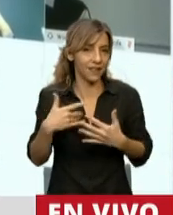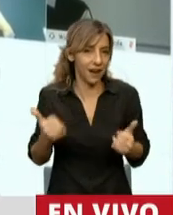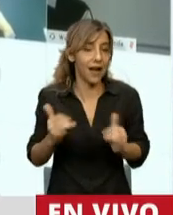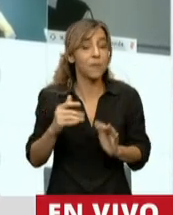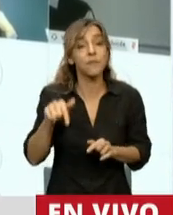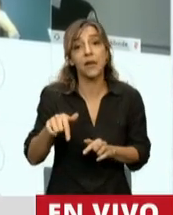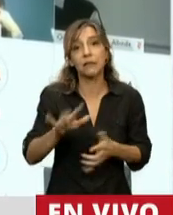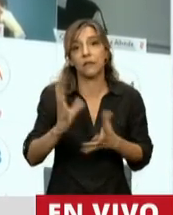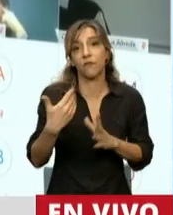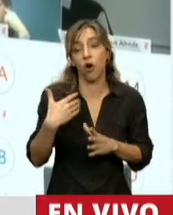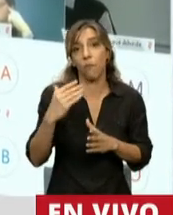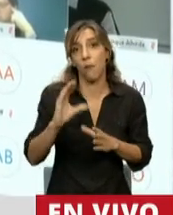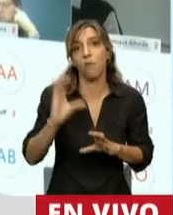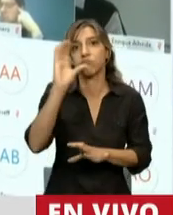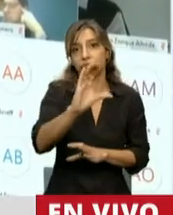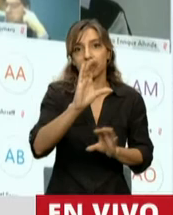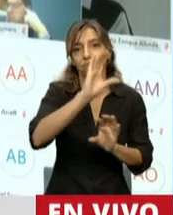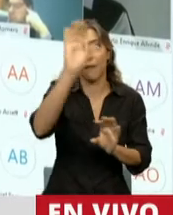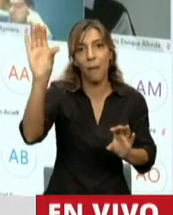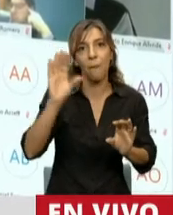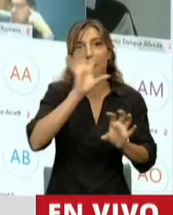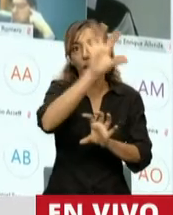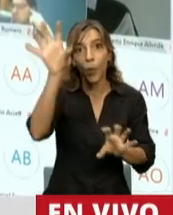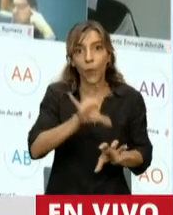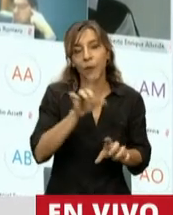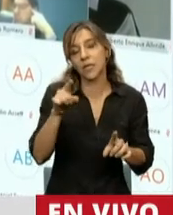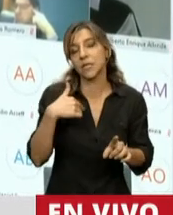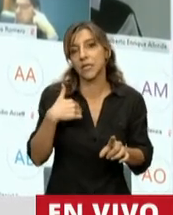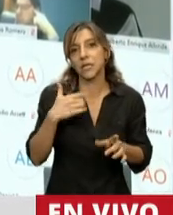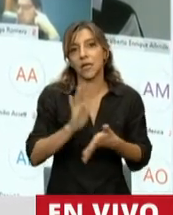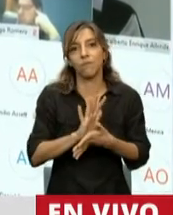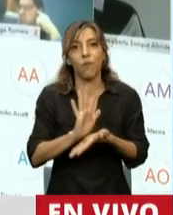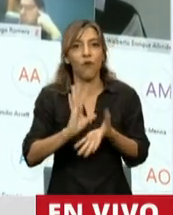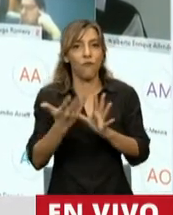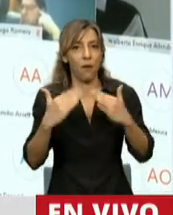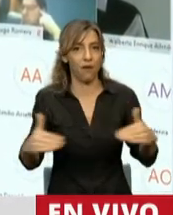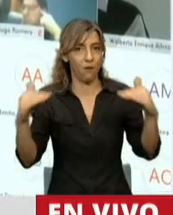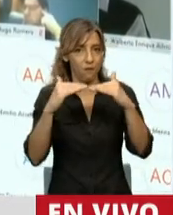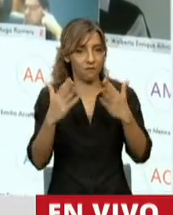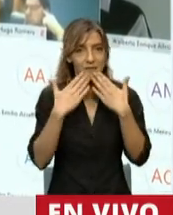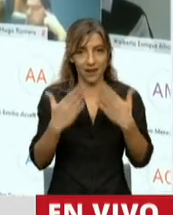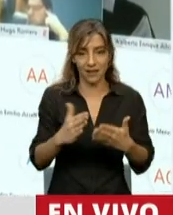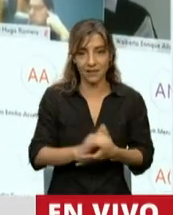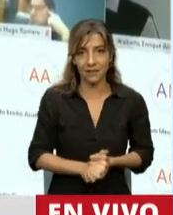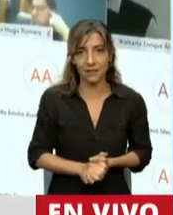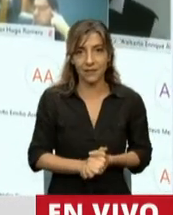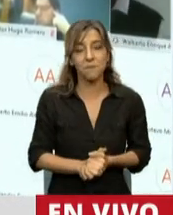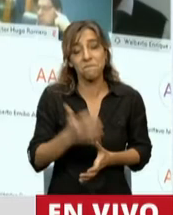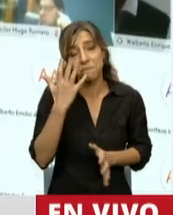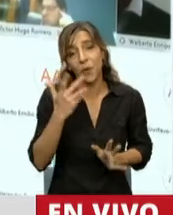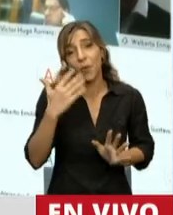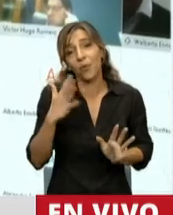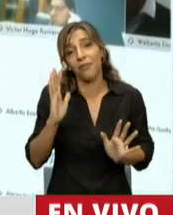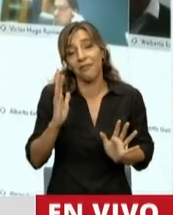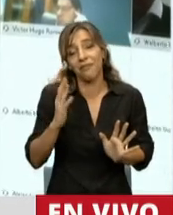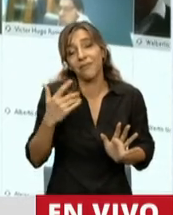achica esa asimetría. Así que reconocimiento y agradecimiento por muchos derechos, me hubiera gustado que esto también hubiera